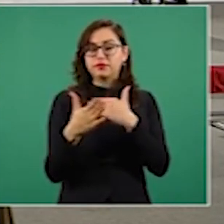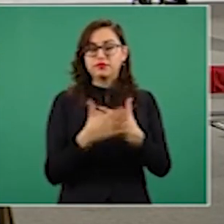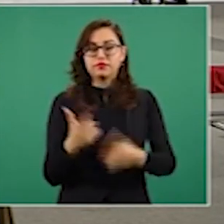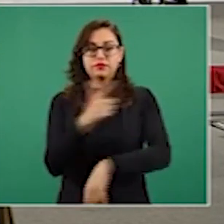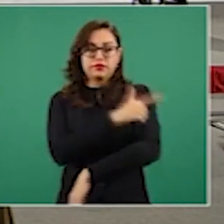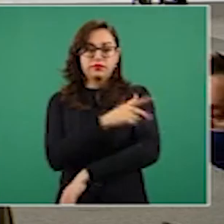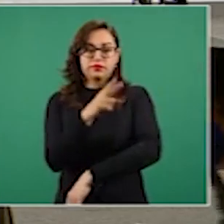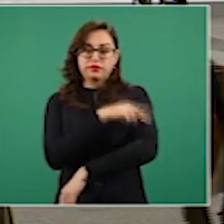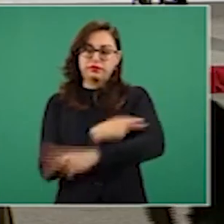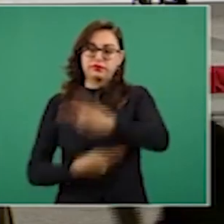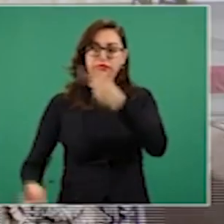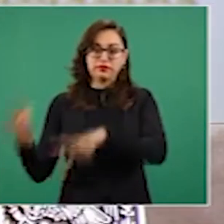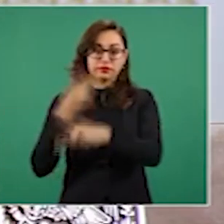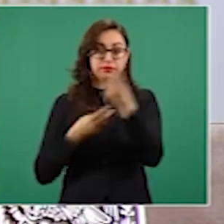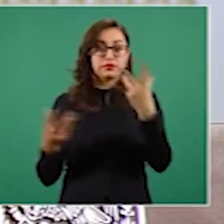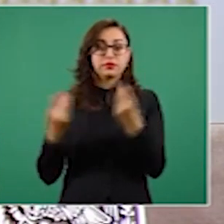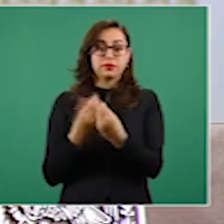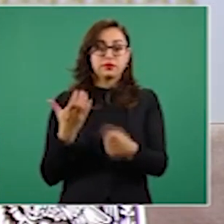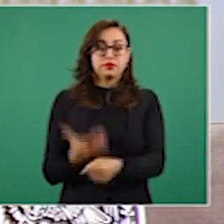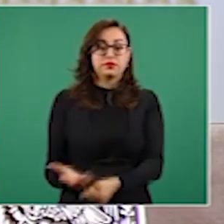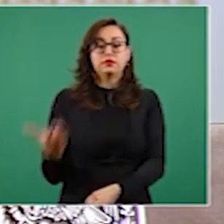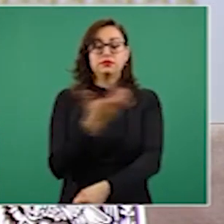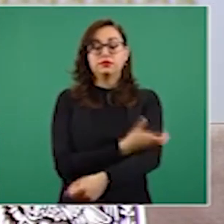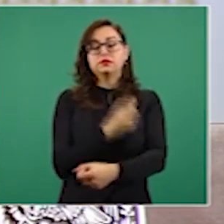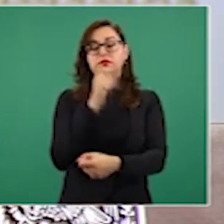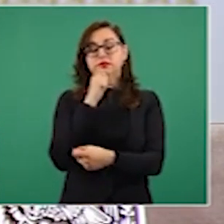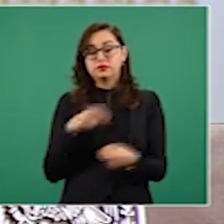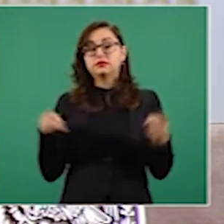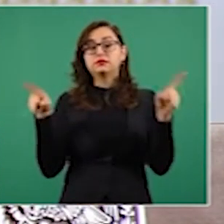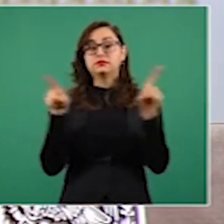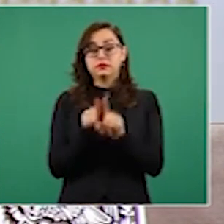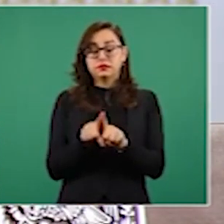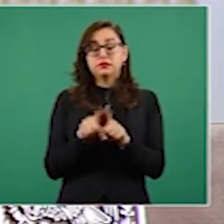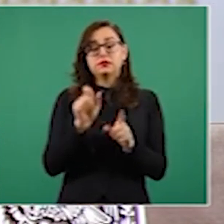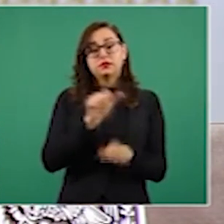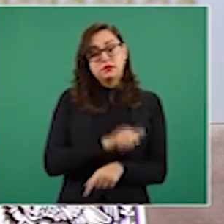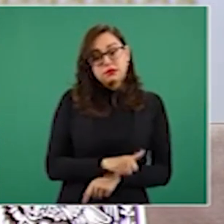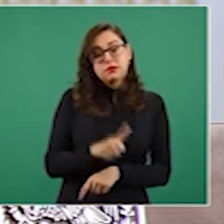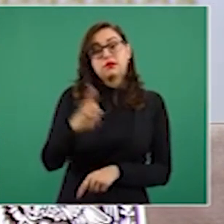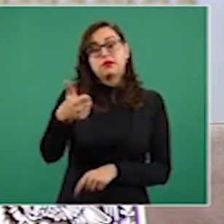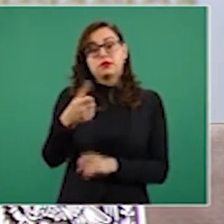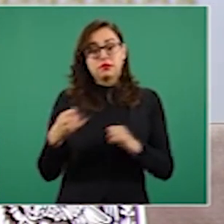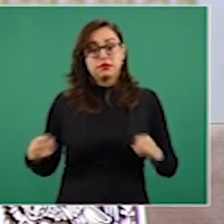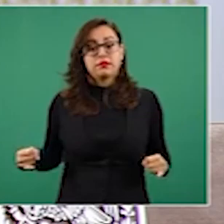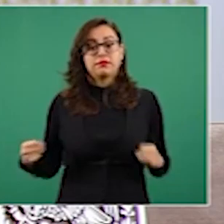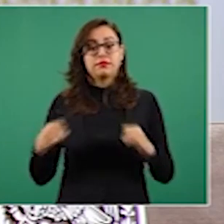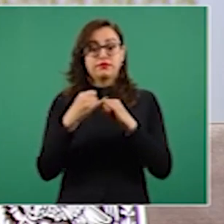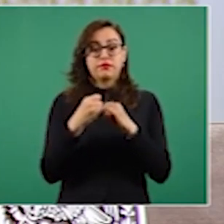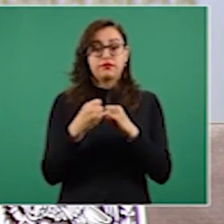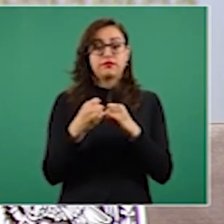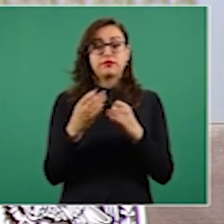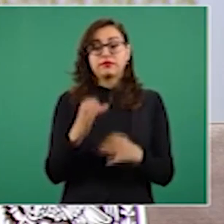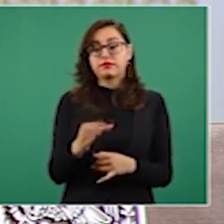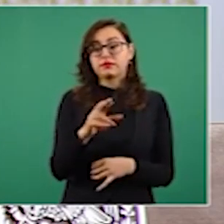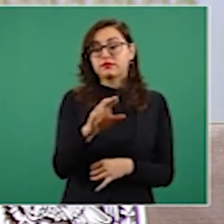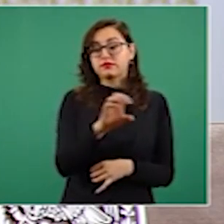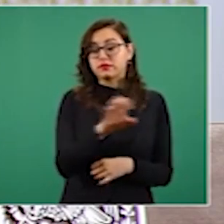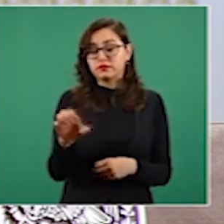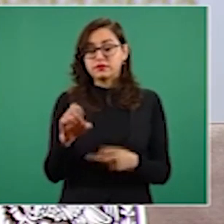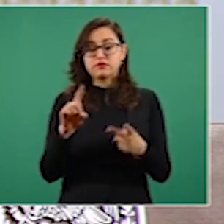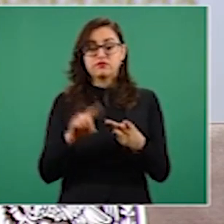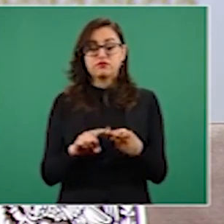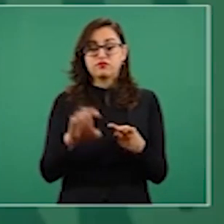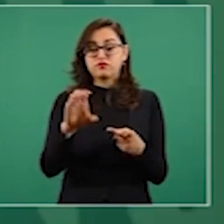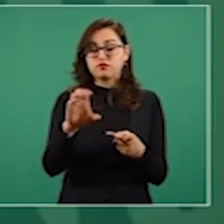Nacional, además acompañado de otras instancias del gobierno federal, como la CRE y la SEA,